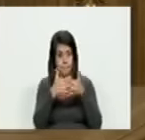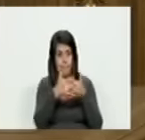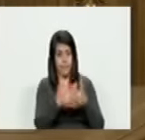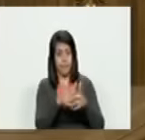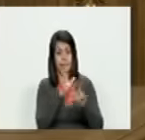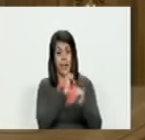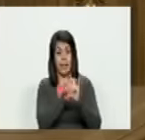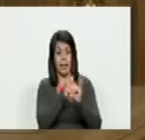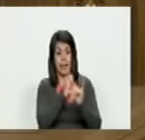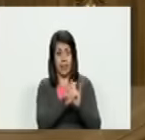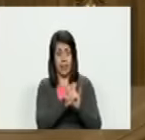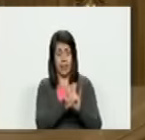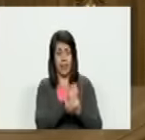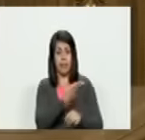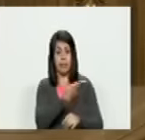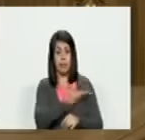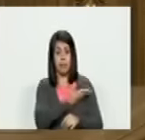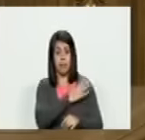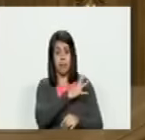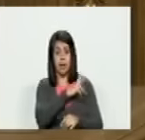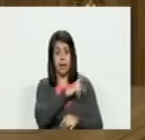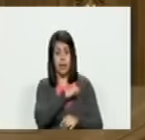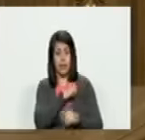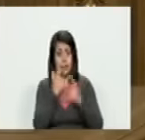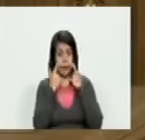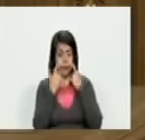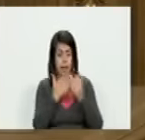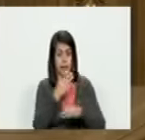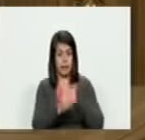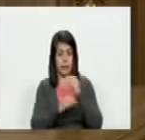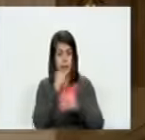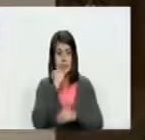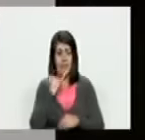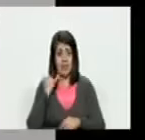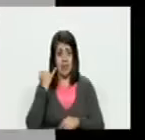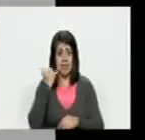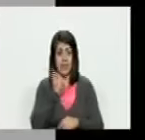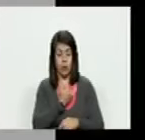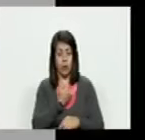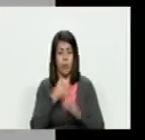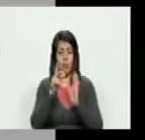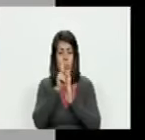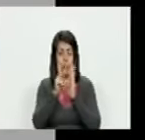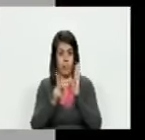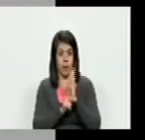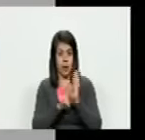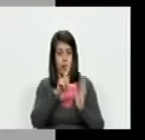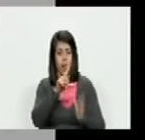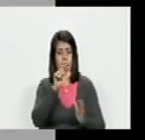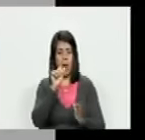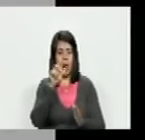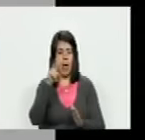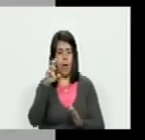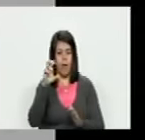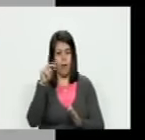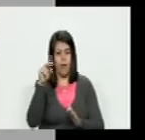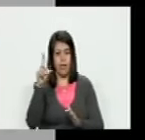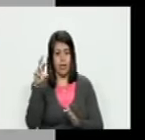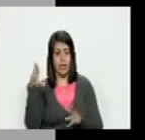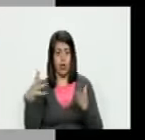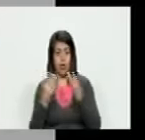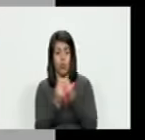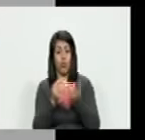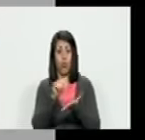Palestina es una noticia del Medio Oriente los israelíes usaron un programa que se llama Lavender que junto con